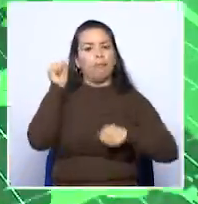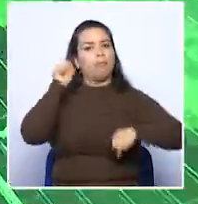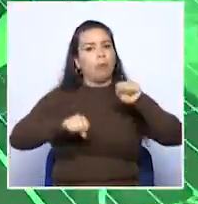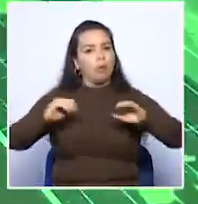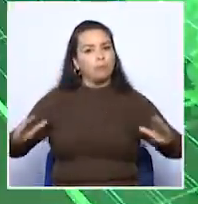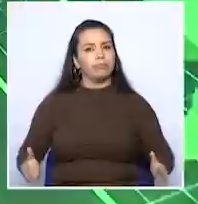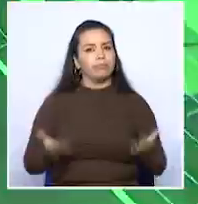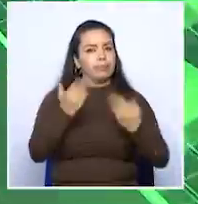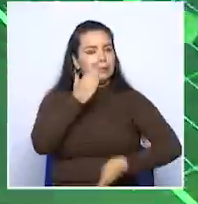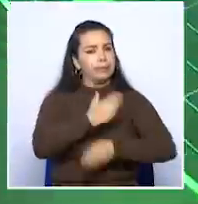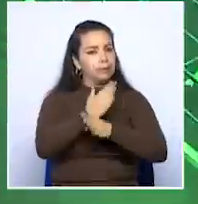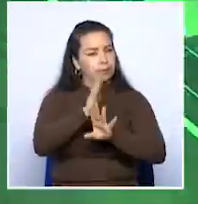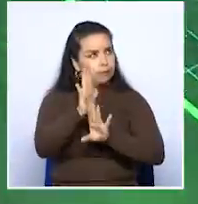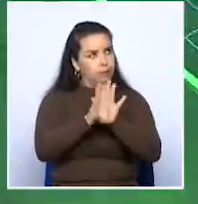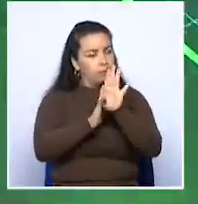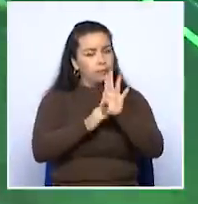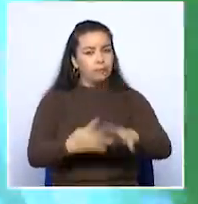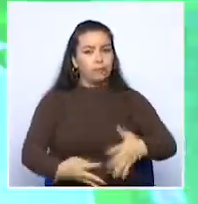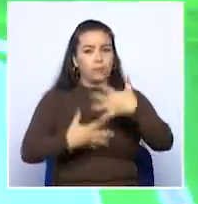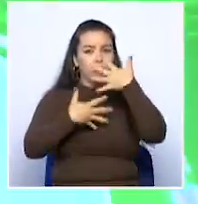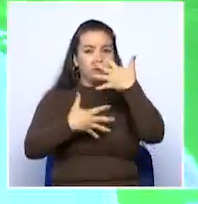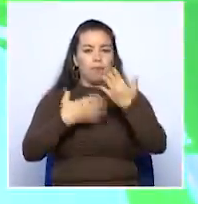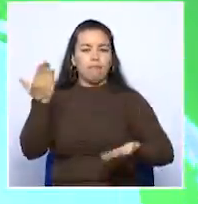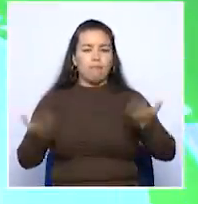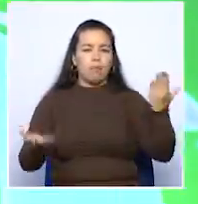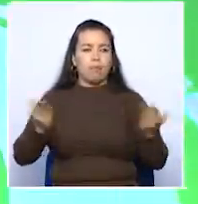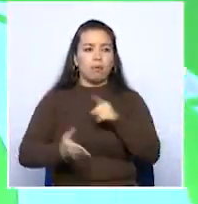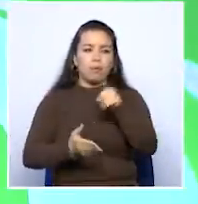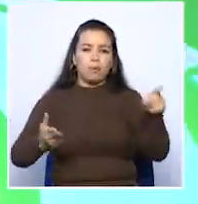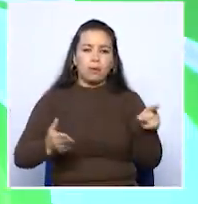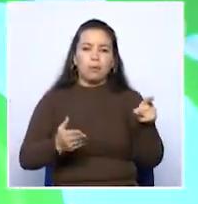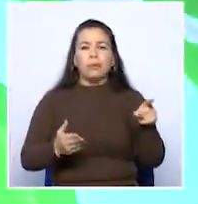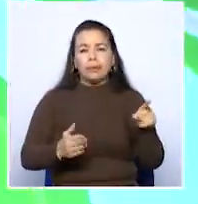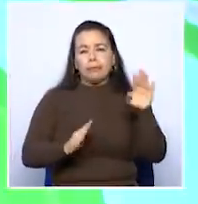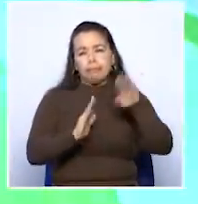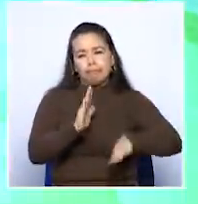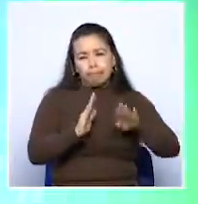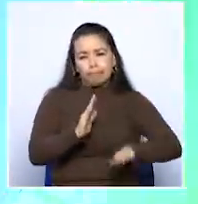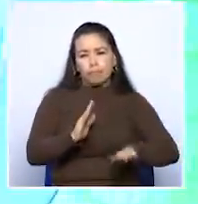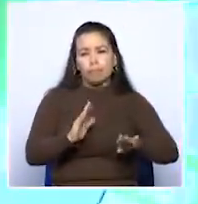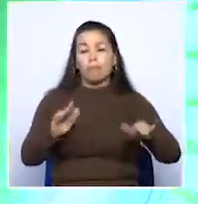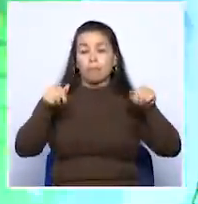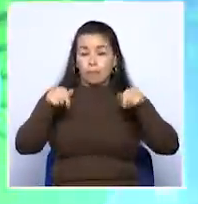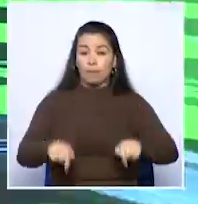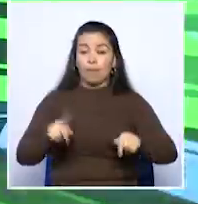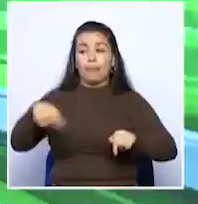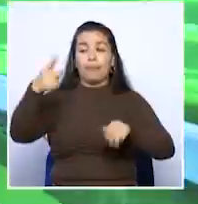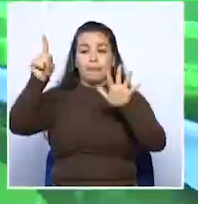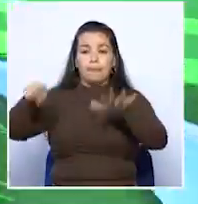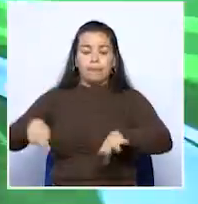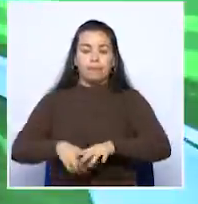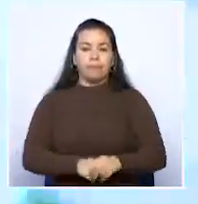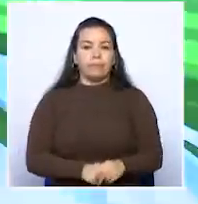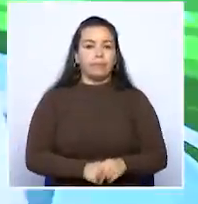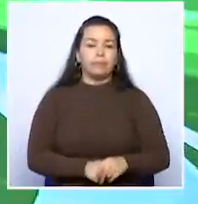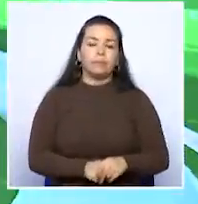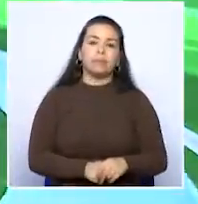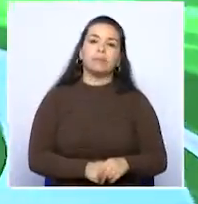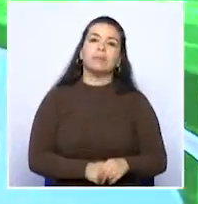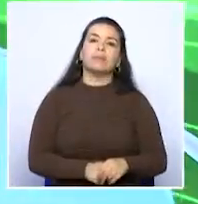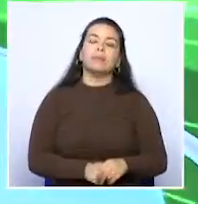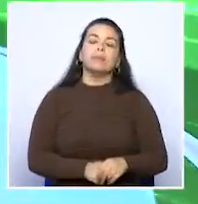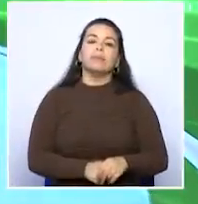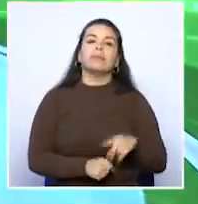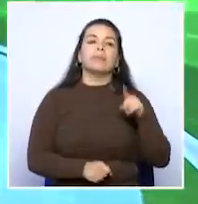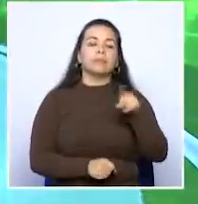de la tabla del promedio que está bastante mal hecho el equipo para la siguiente temporada. Indubosa